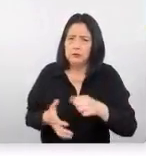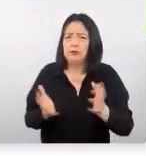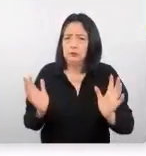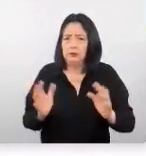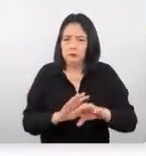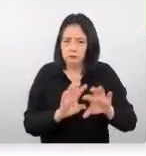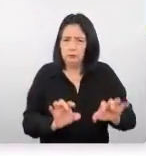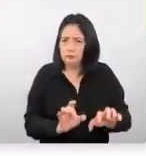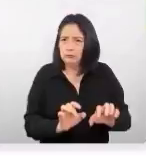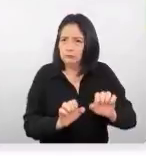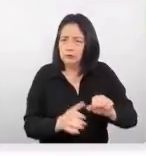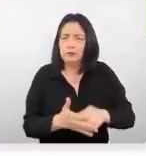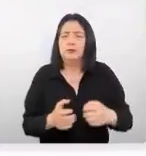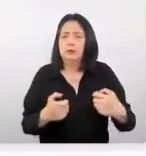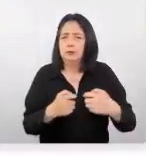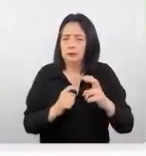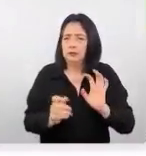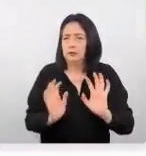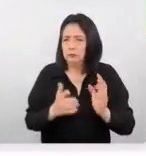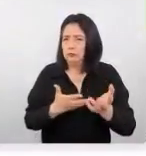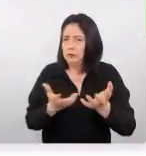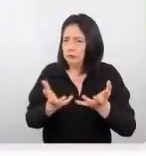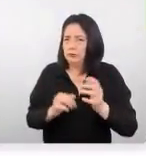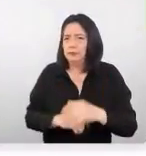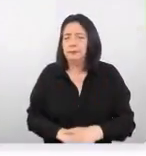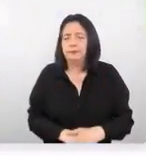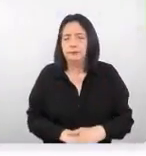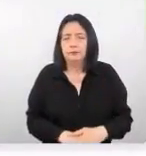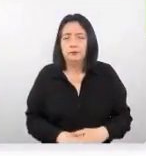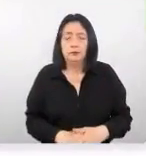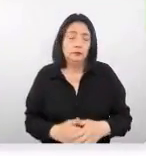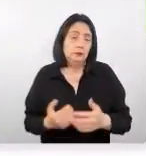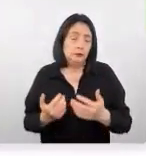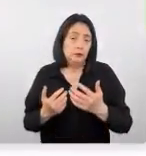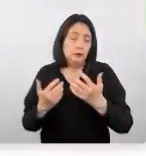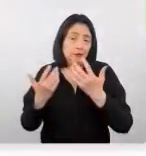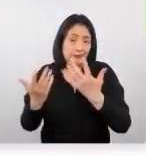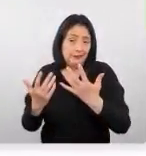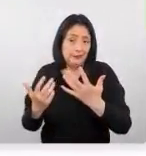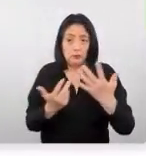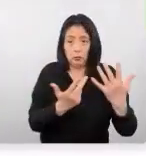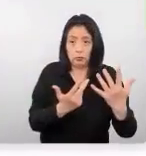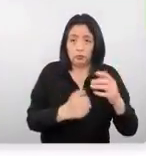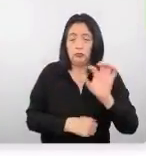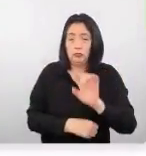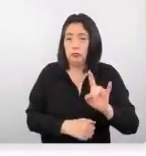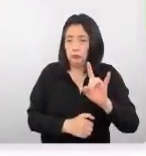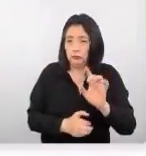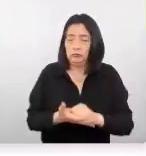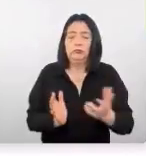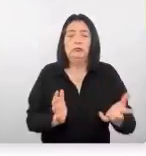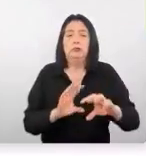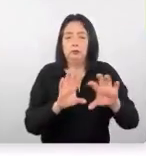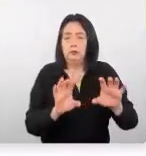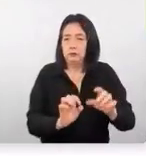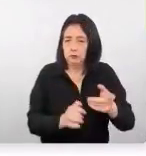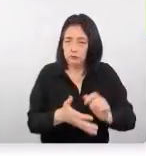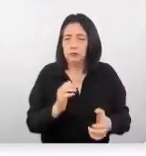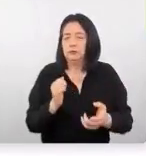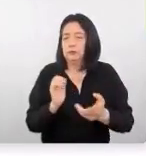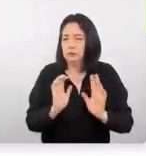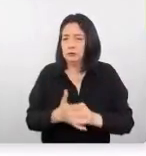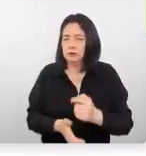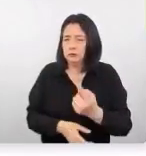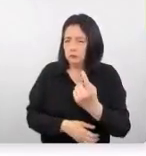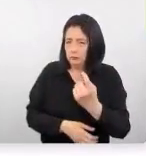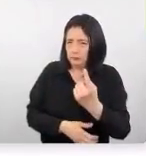de internet de al menos aunque sea un servicio ocho de cada diez va a utilizar el internet para reservar un